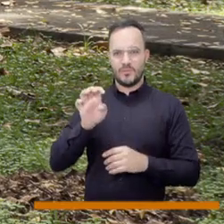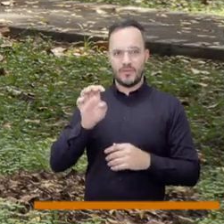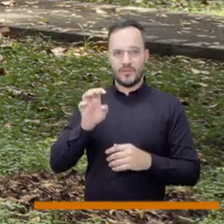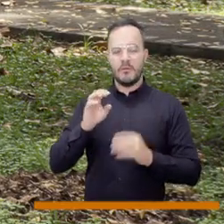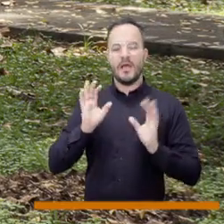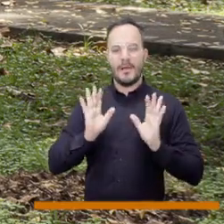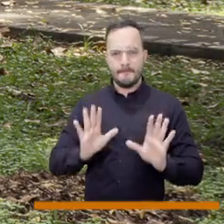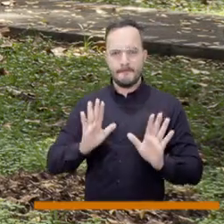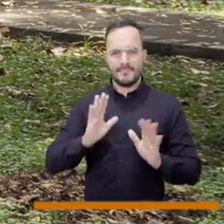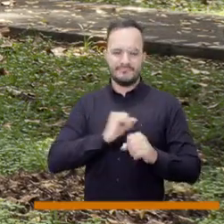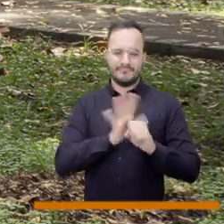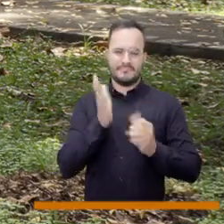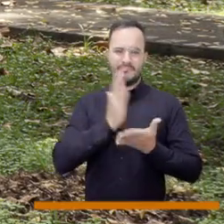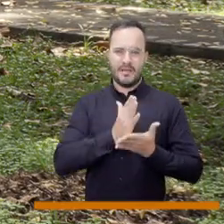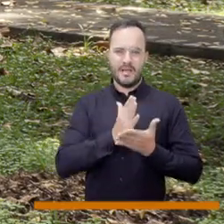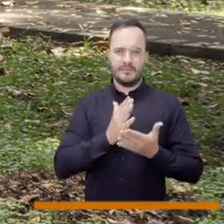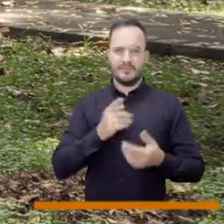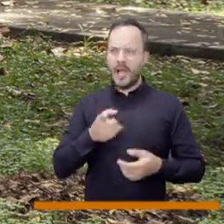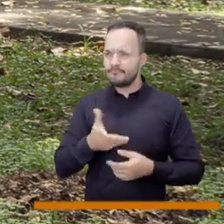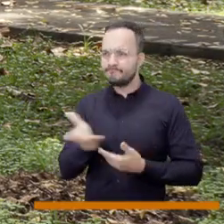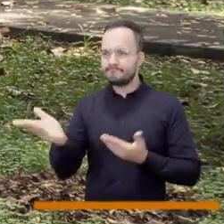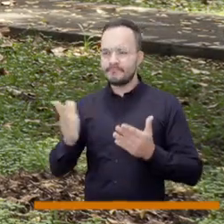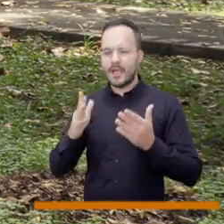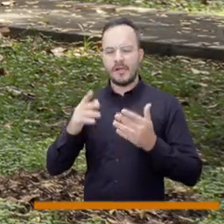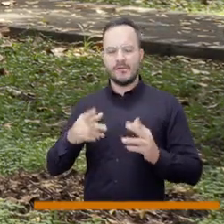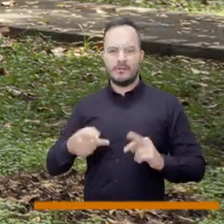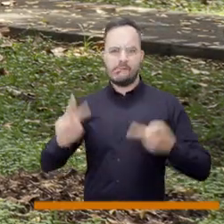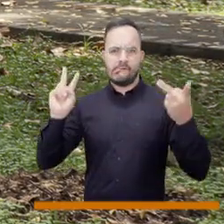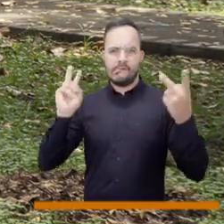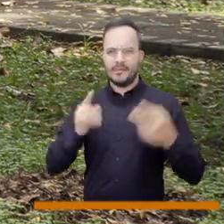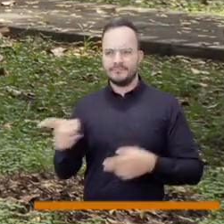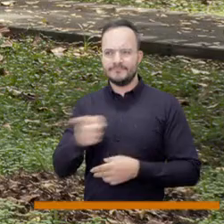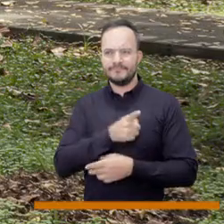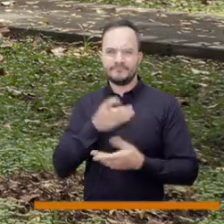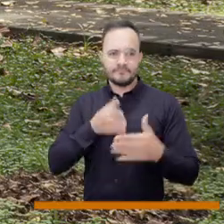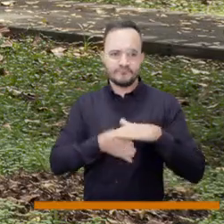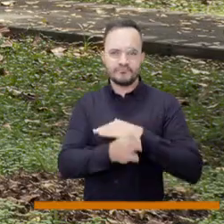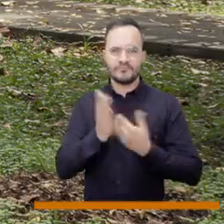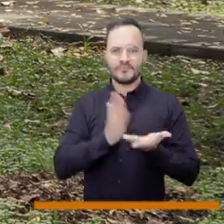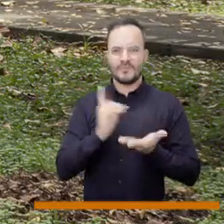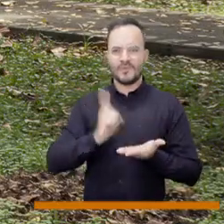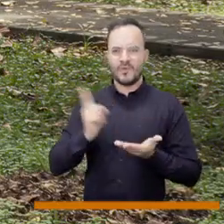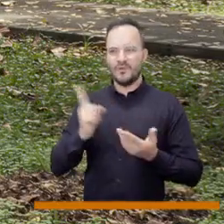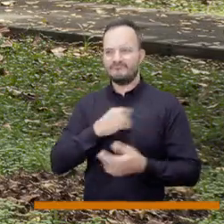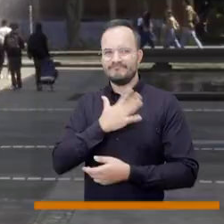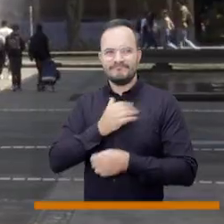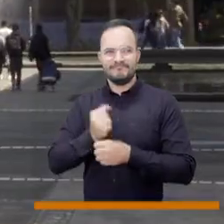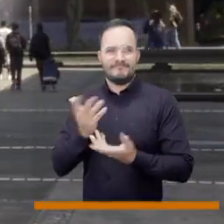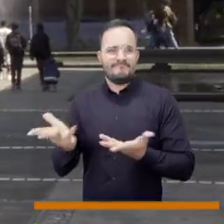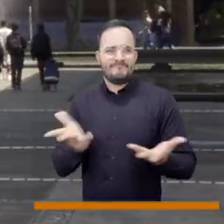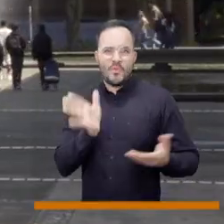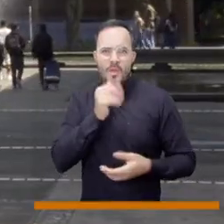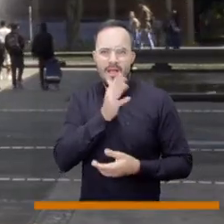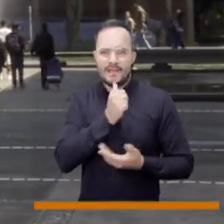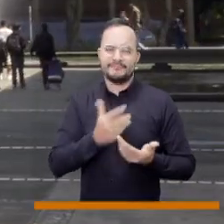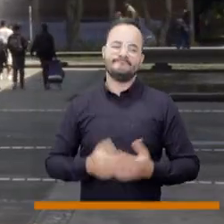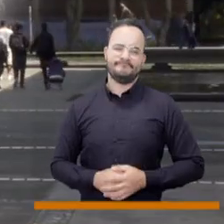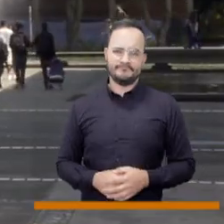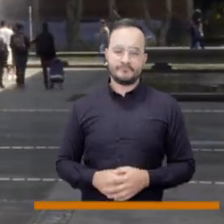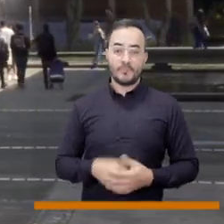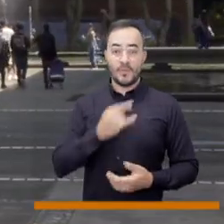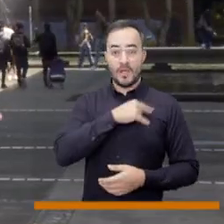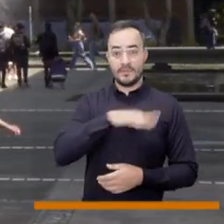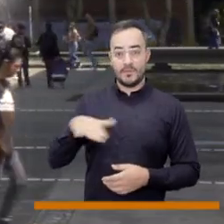factores que aumentó este fenómeno porque genera desescolarización y obviamente desempleo en las ciudades. La